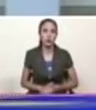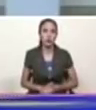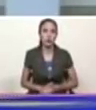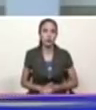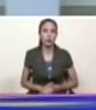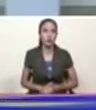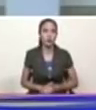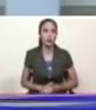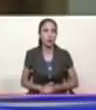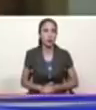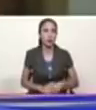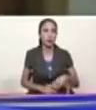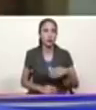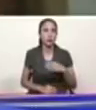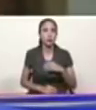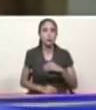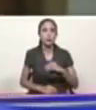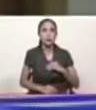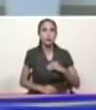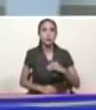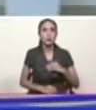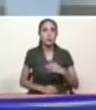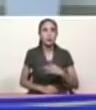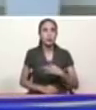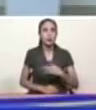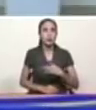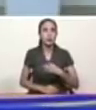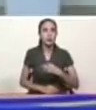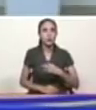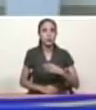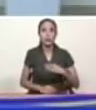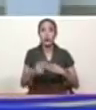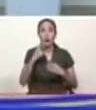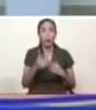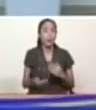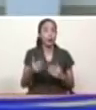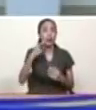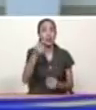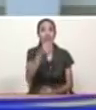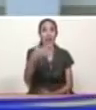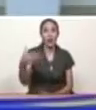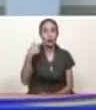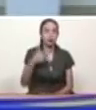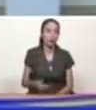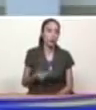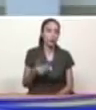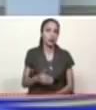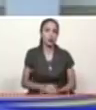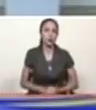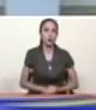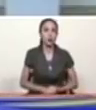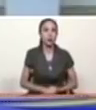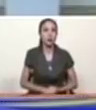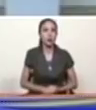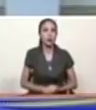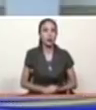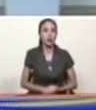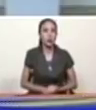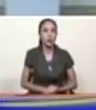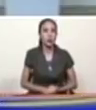estamos teniendo un resultado clave la semilla del arroz y este año tenemos una meta